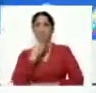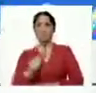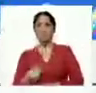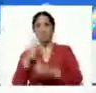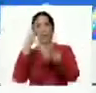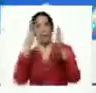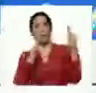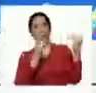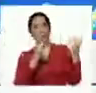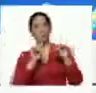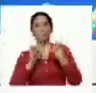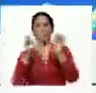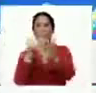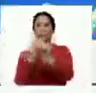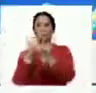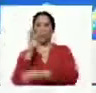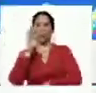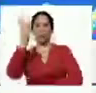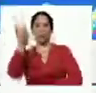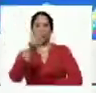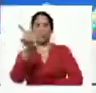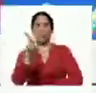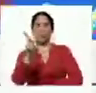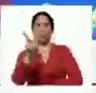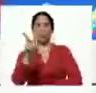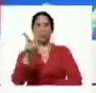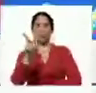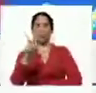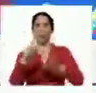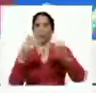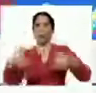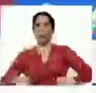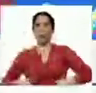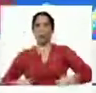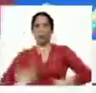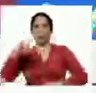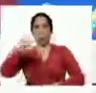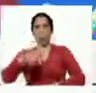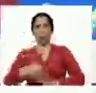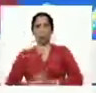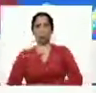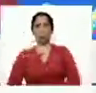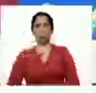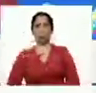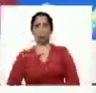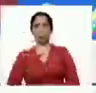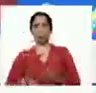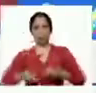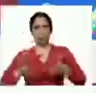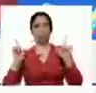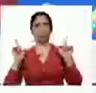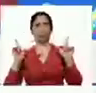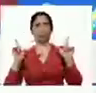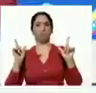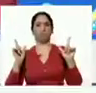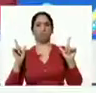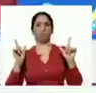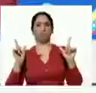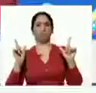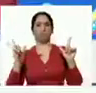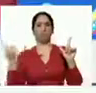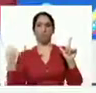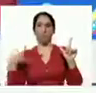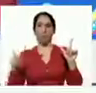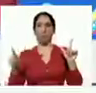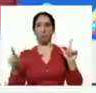sigamos trabajando por el futuro de Venezuela todo el esfuerzo de hoy nos permitirá tener